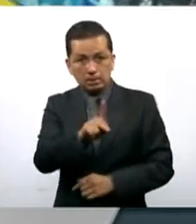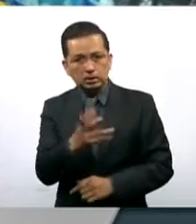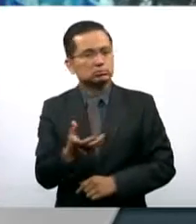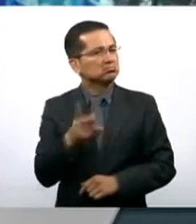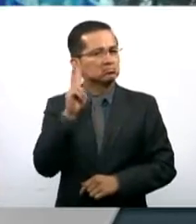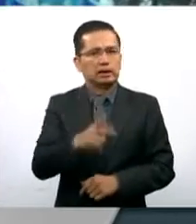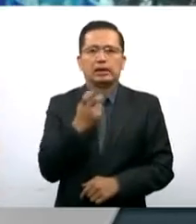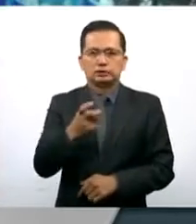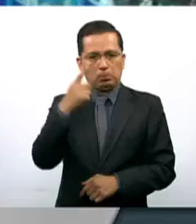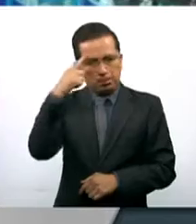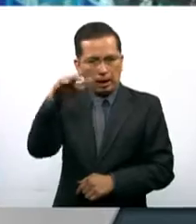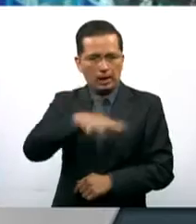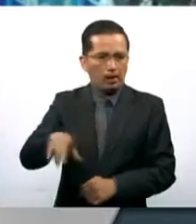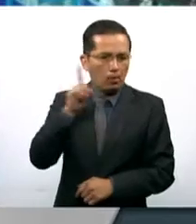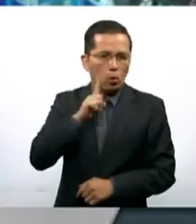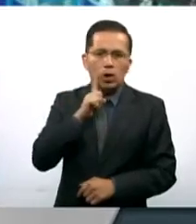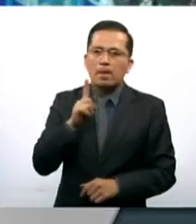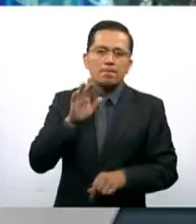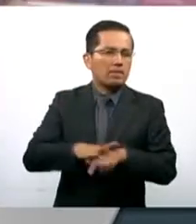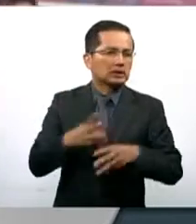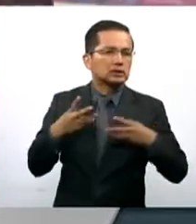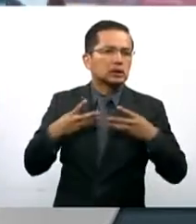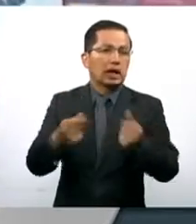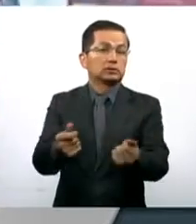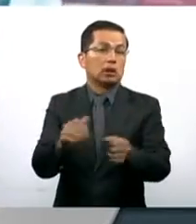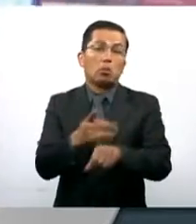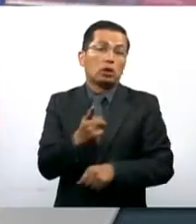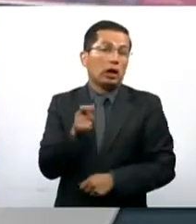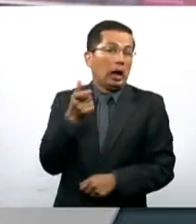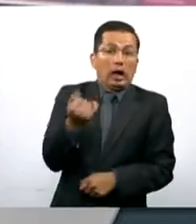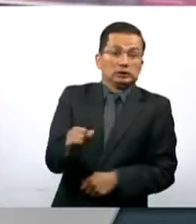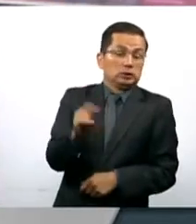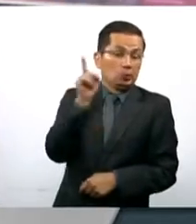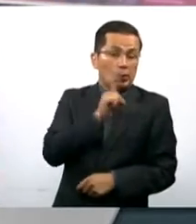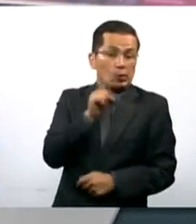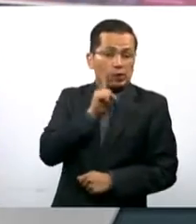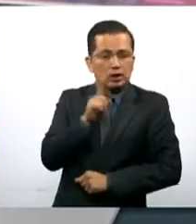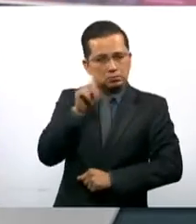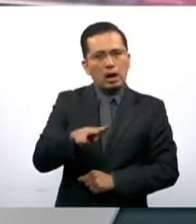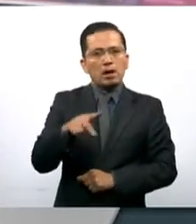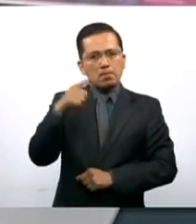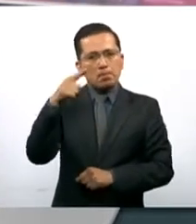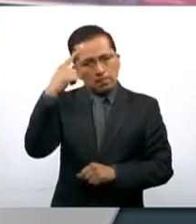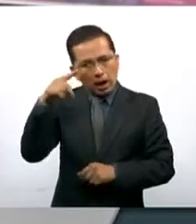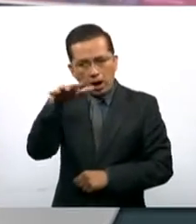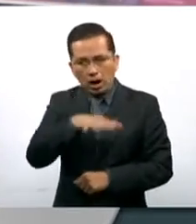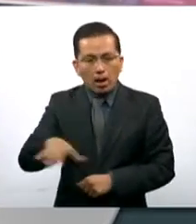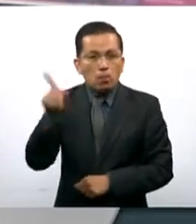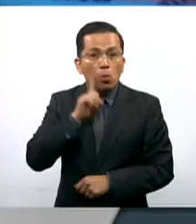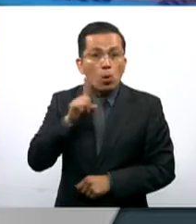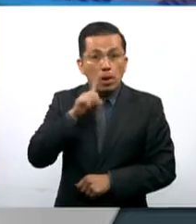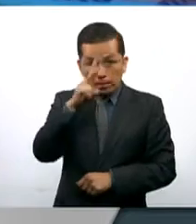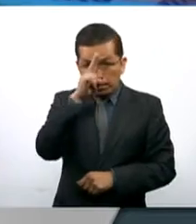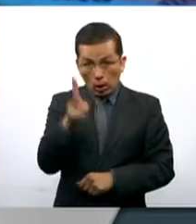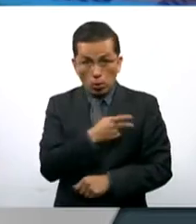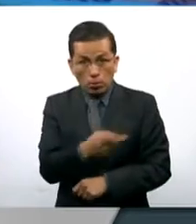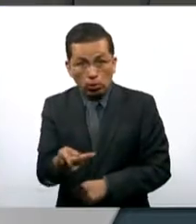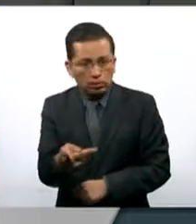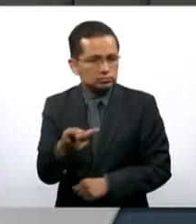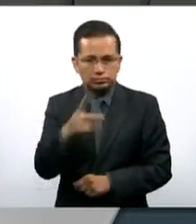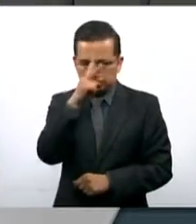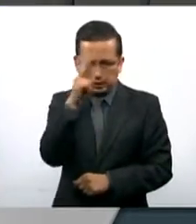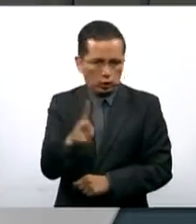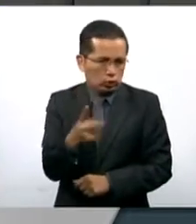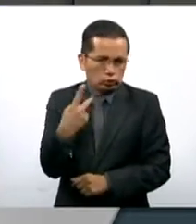condición biológica y natural de género femenino, lo que afecta principalmente a las mujeres que viven en situación de pobreza.